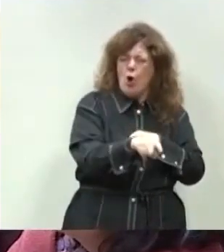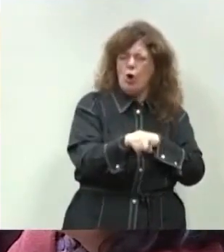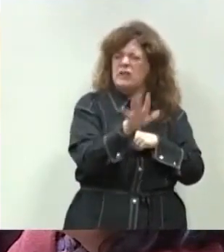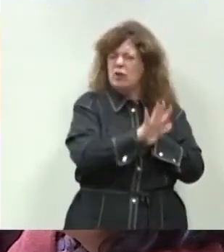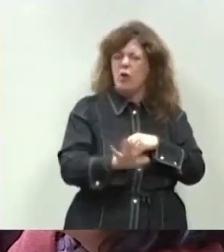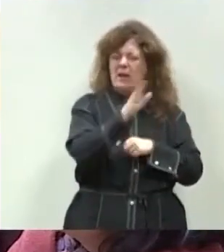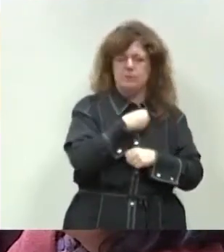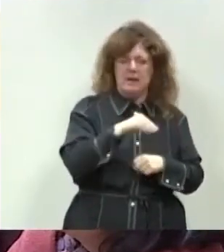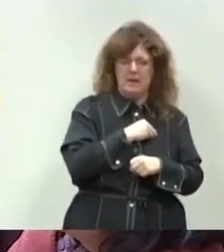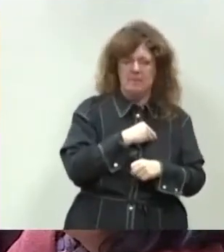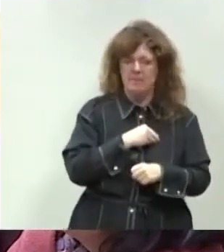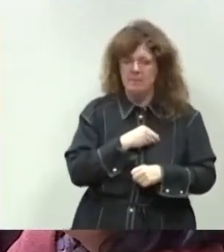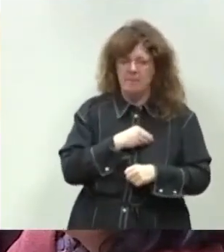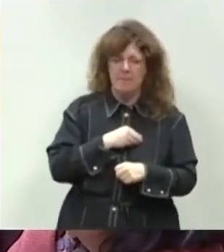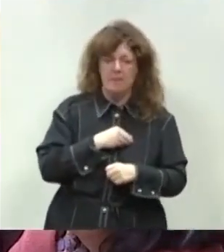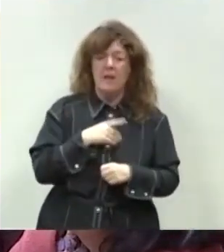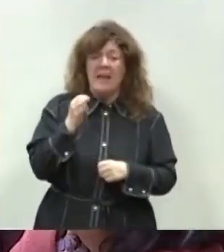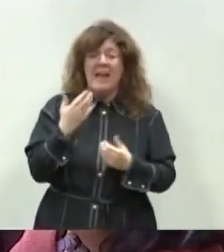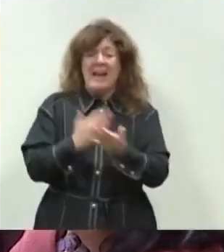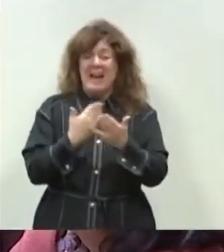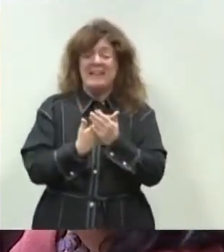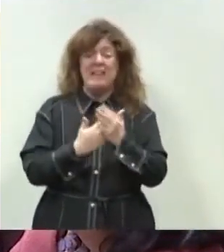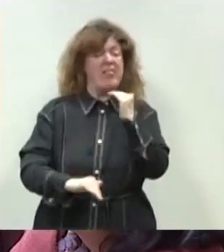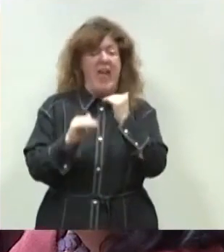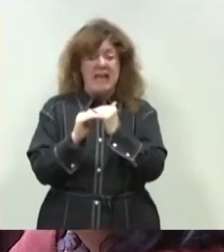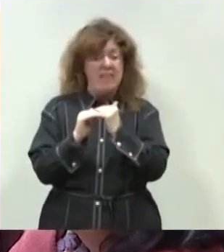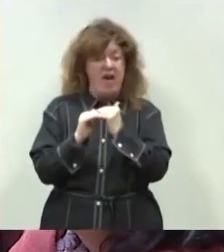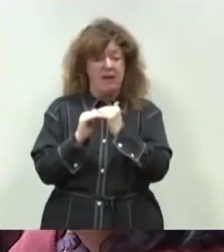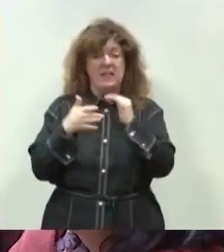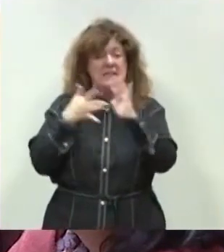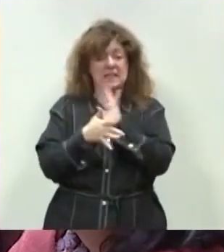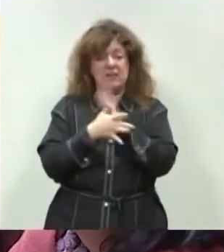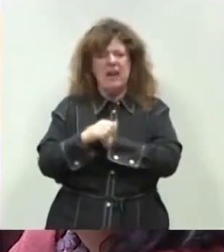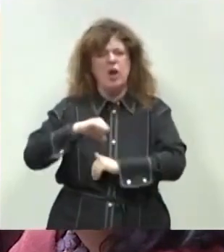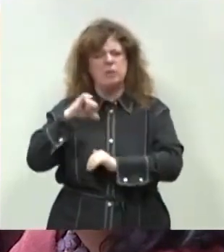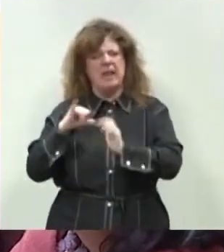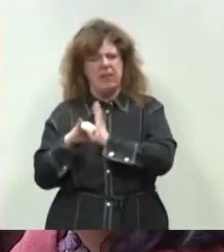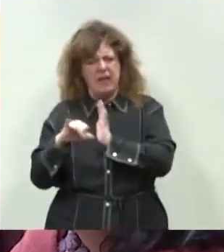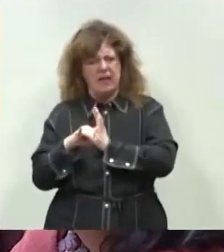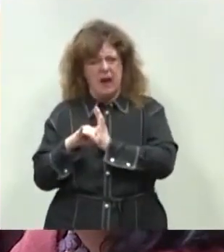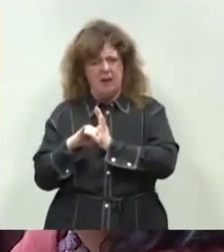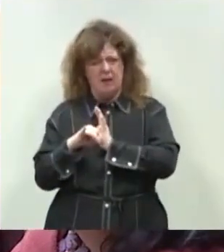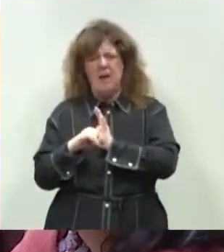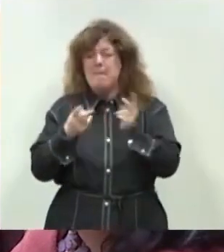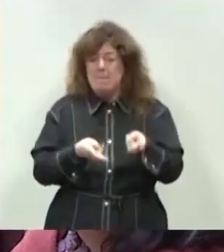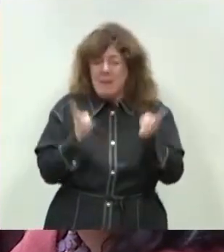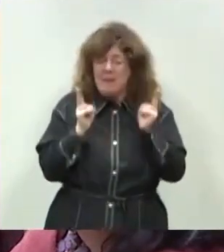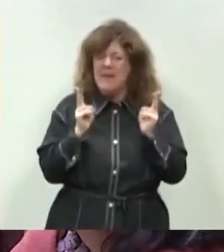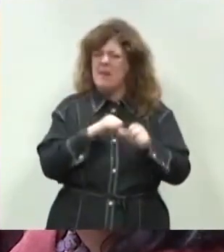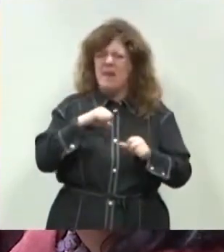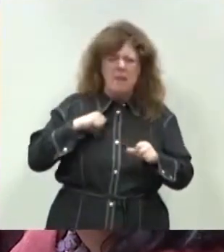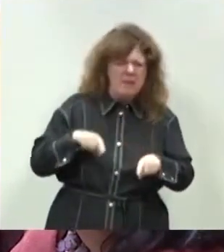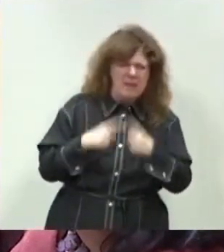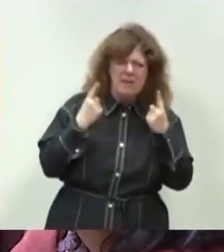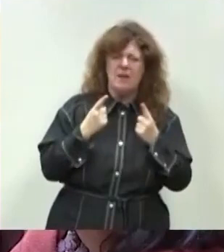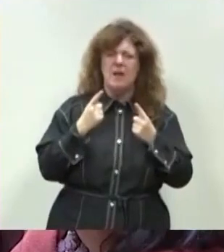de toda España. Tengo que decirlo que garantizar la equidad no significa tener el hospital cerca, no es la proximidad, sino permitir que, independientemente